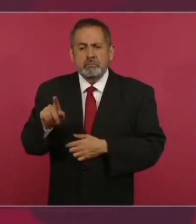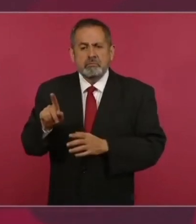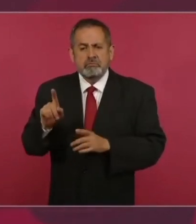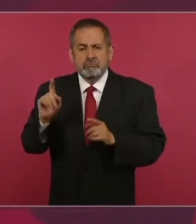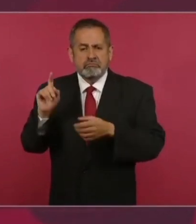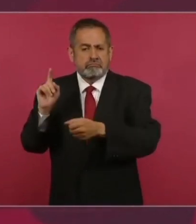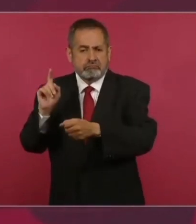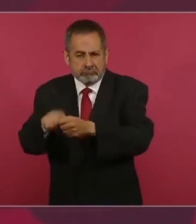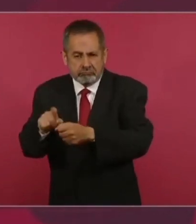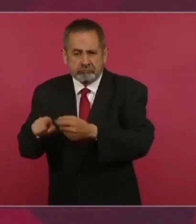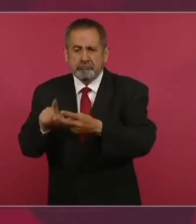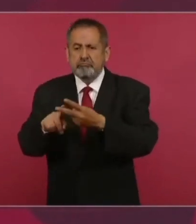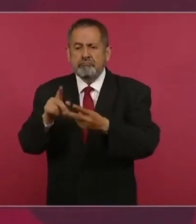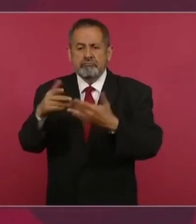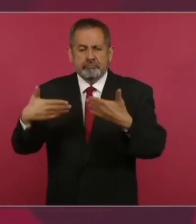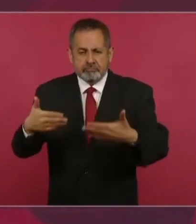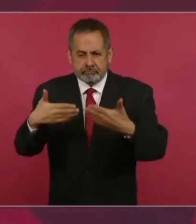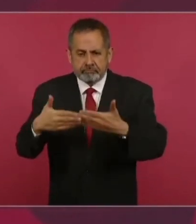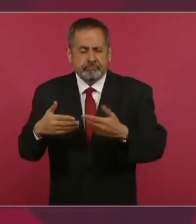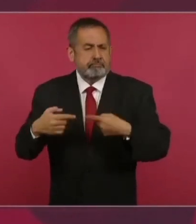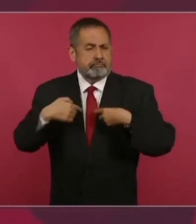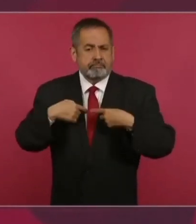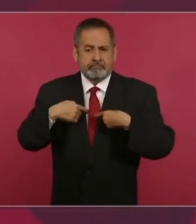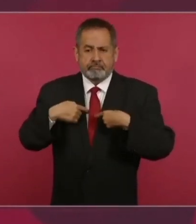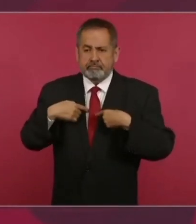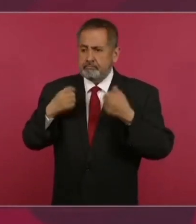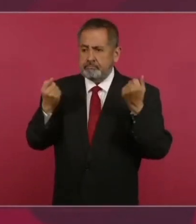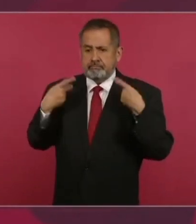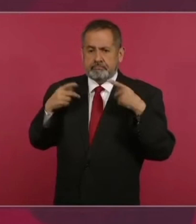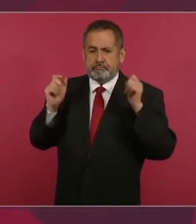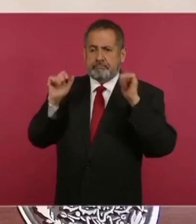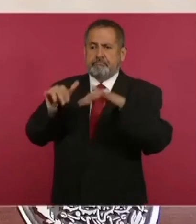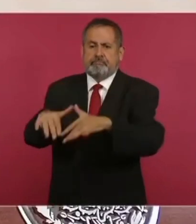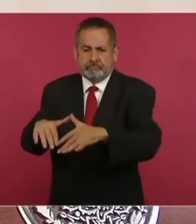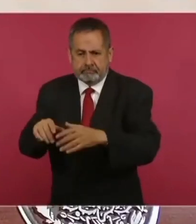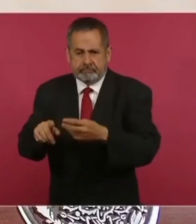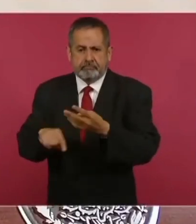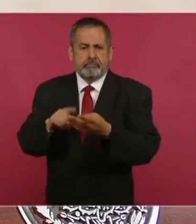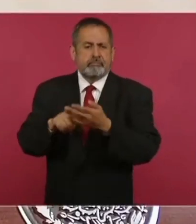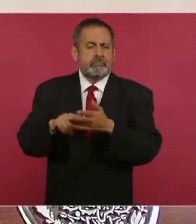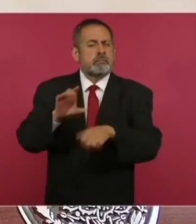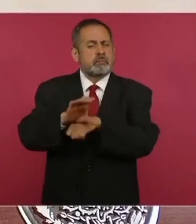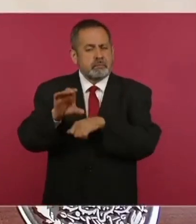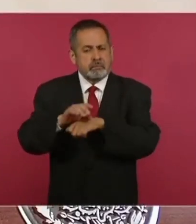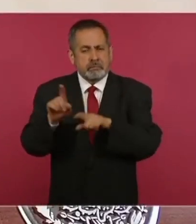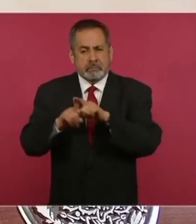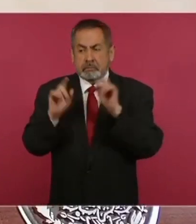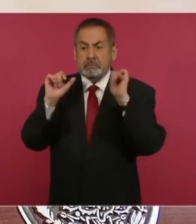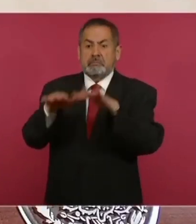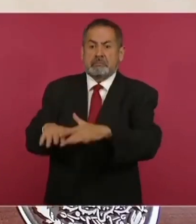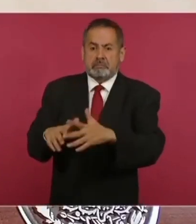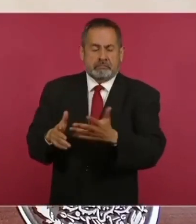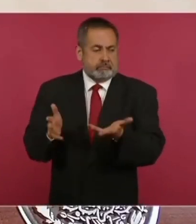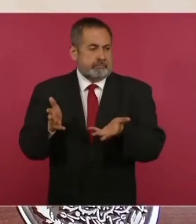el caso de Panamá, el caso nuestro, incluso también el caso de Colombia, pues